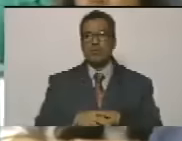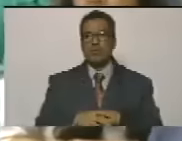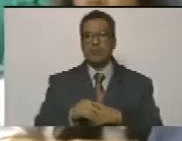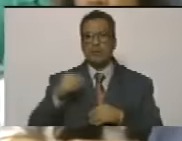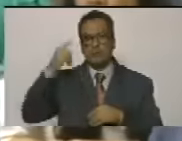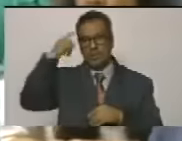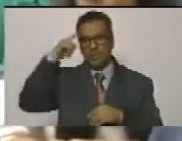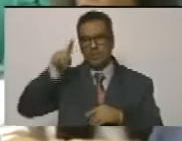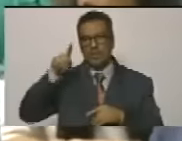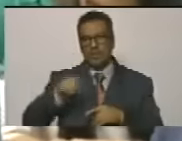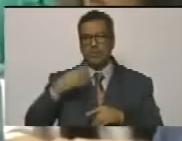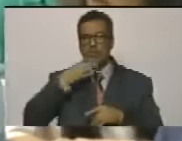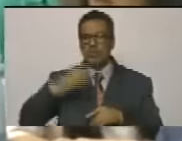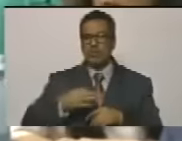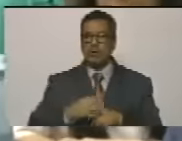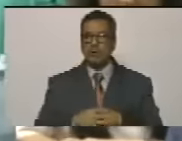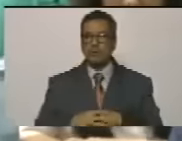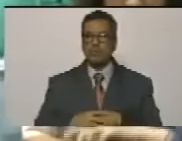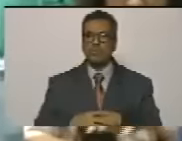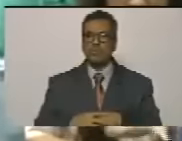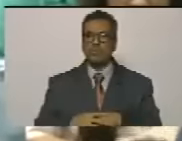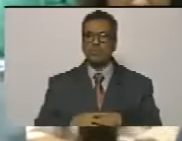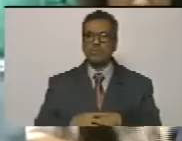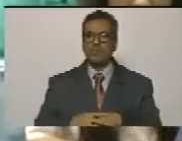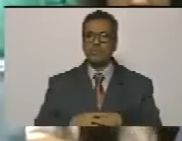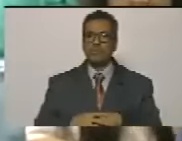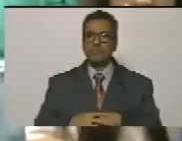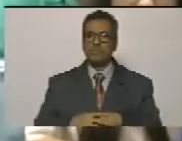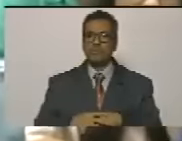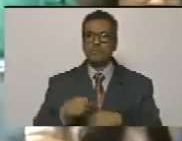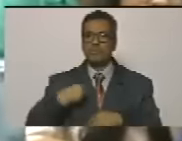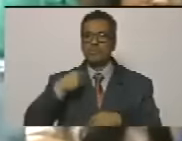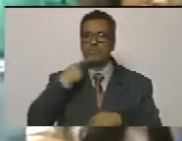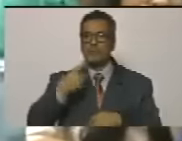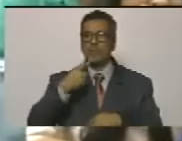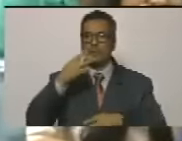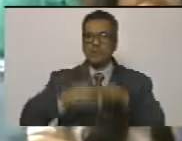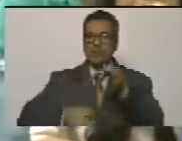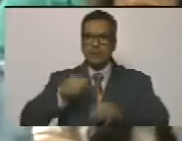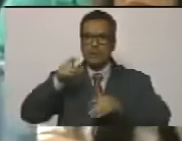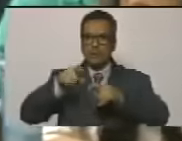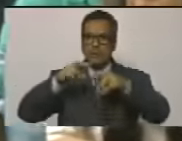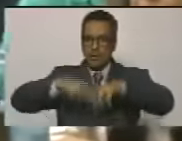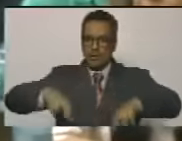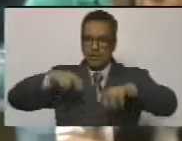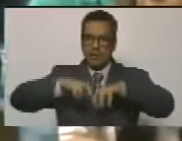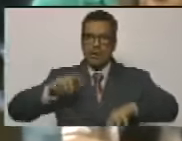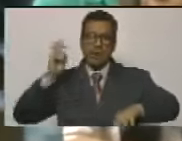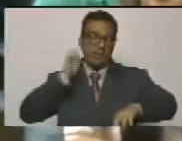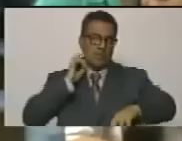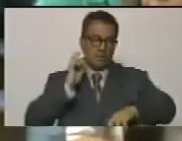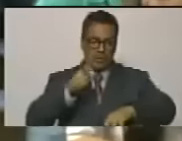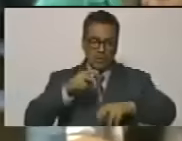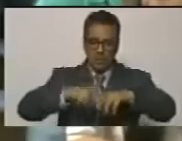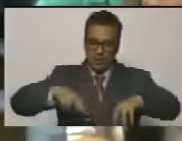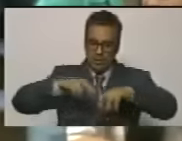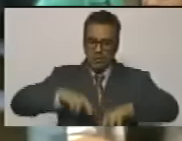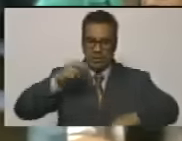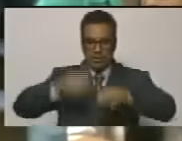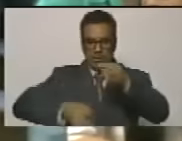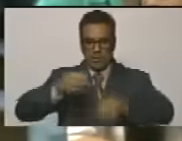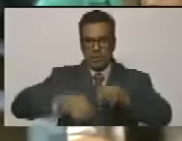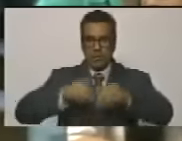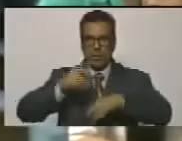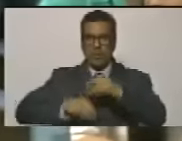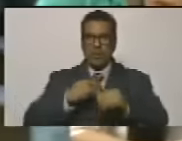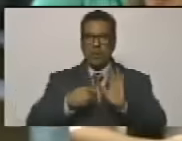reconocidos pero evidentemente como lo ha dicho el fiscal hay que revisar y que la justicia